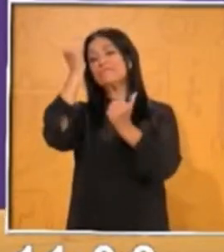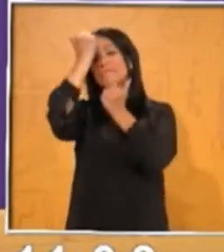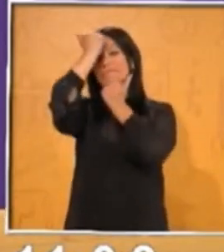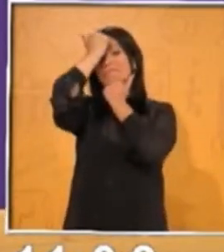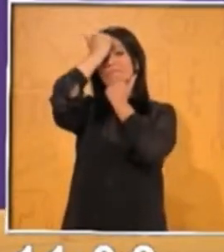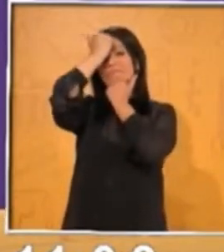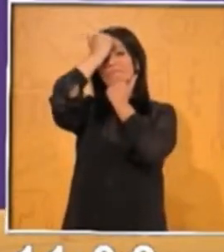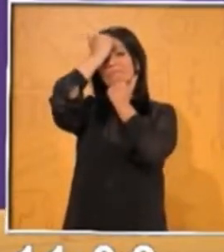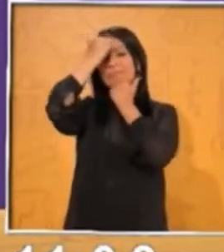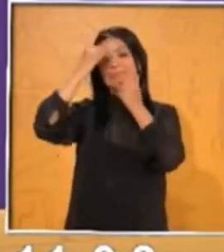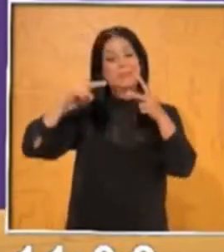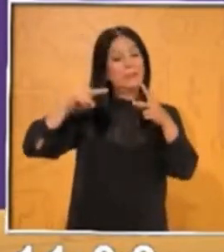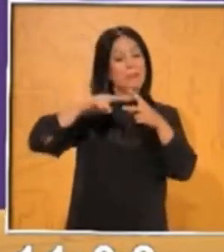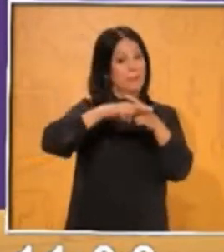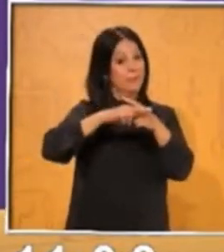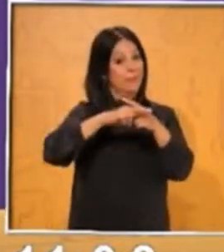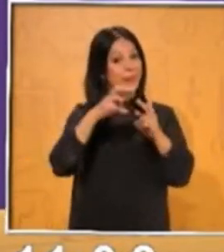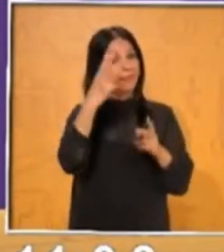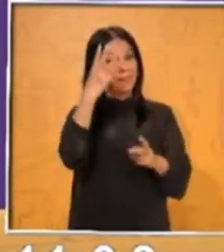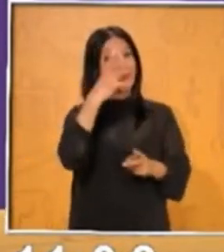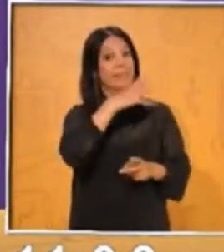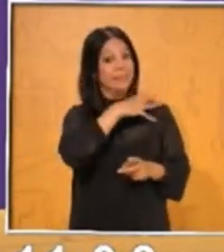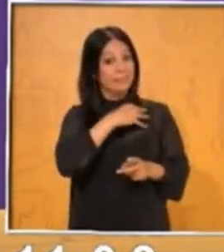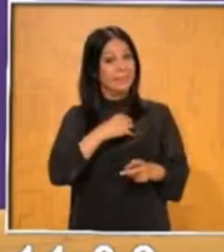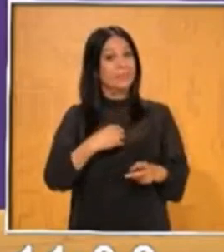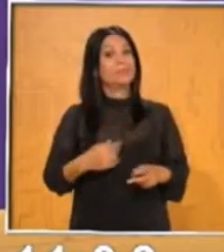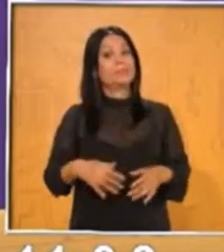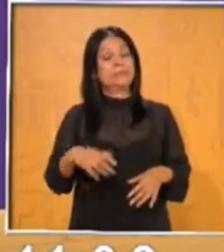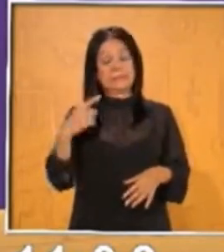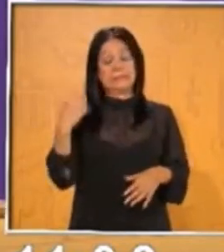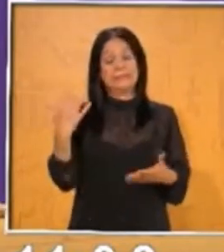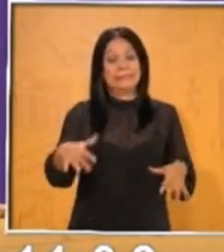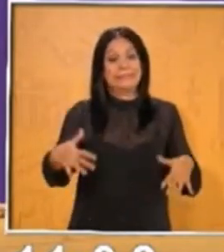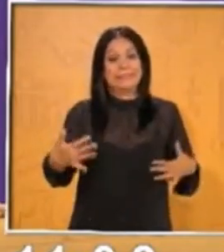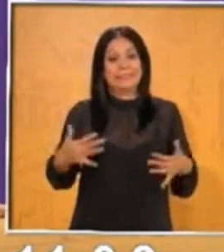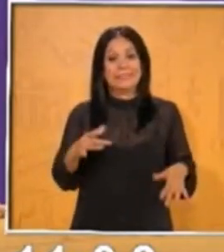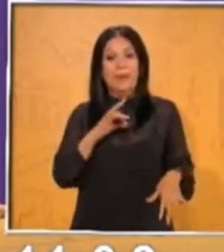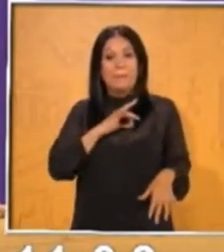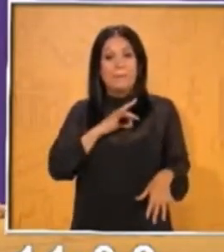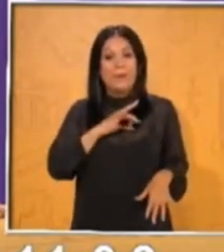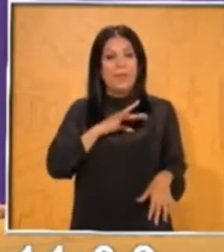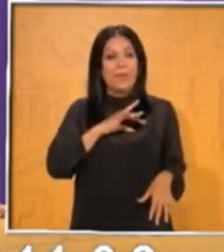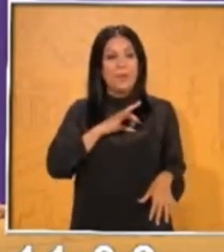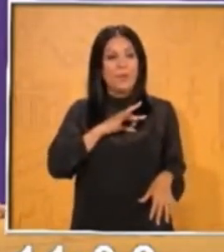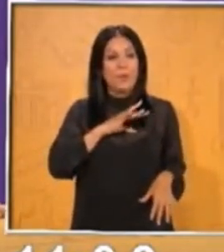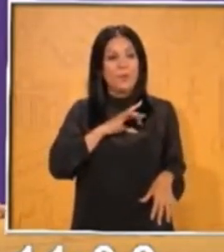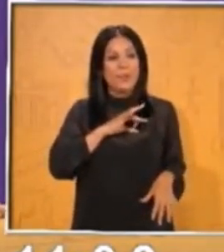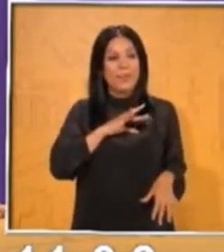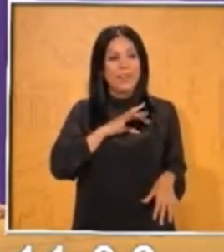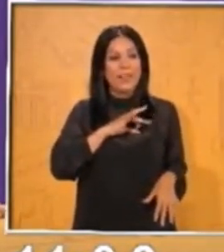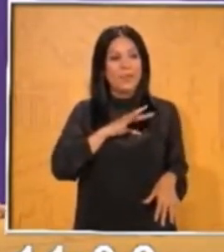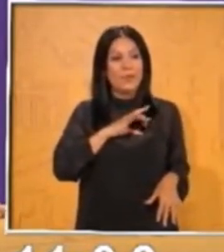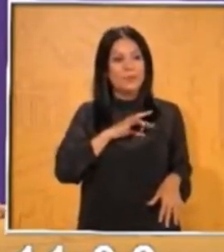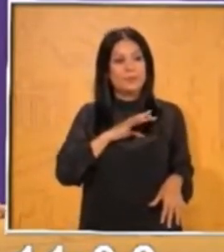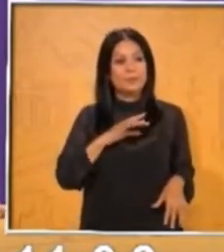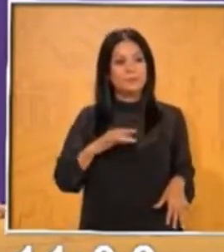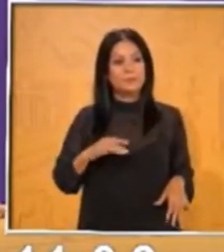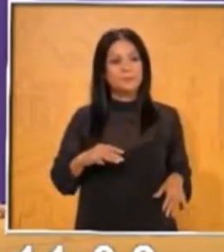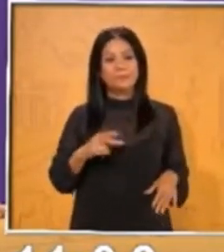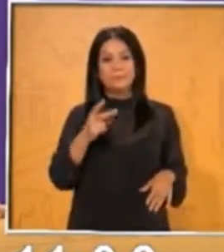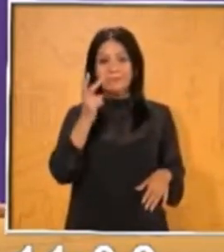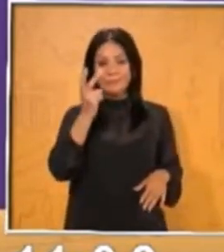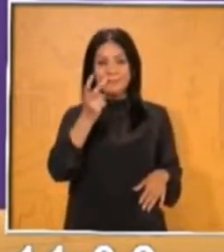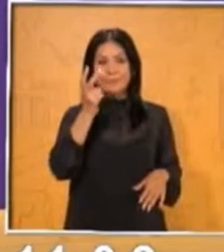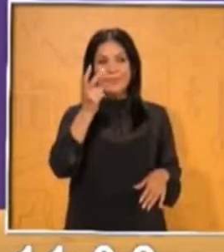Lo hiciste muy bien, sí te dio miedo, ¿verdad? A mí también, ¿ok? Bueno, como ya vimos, estas